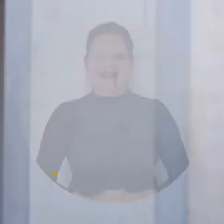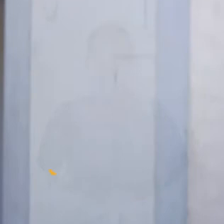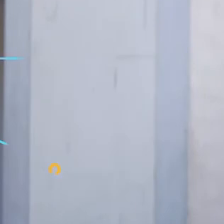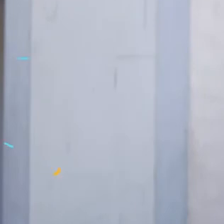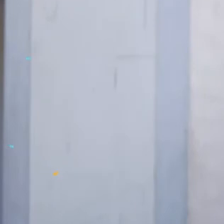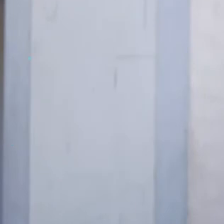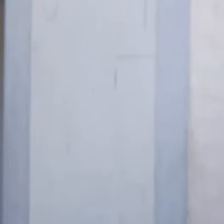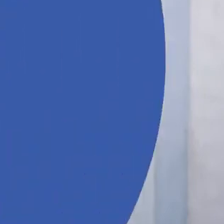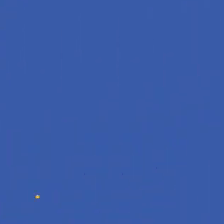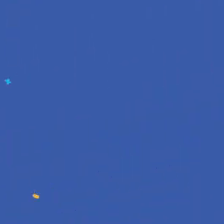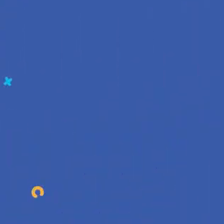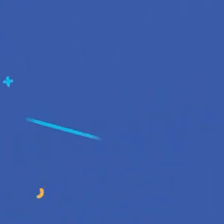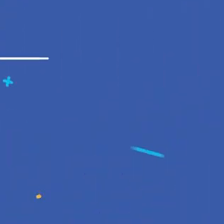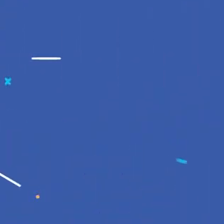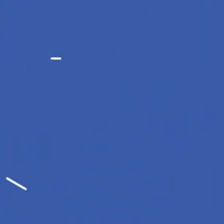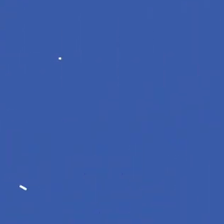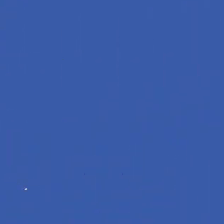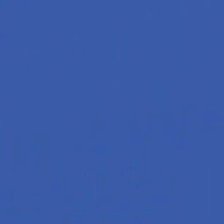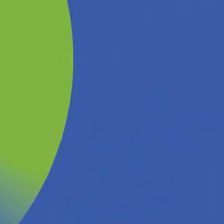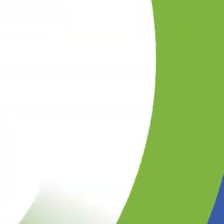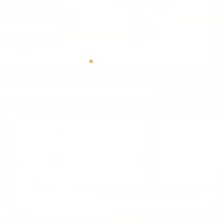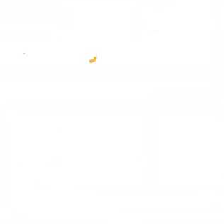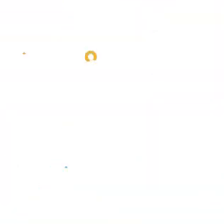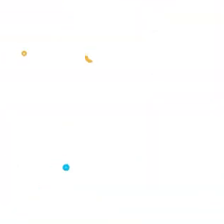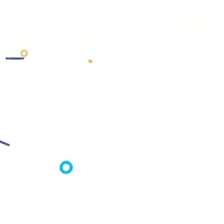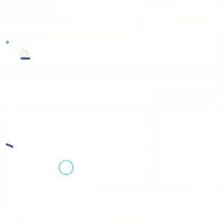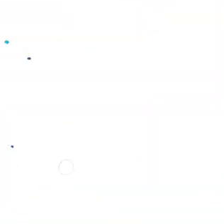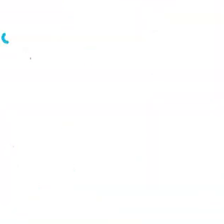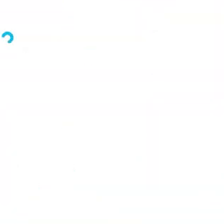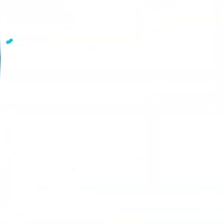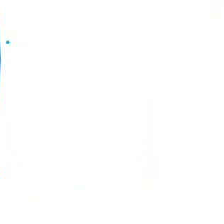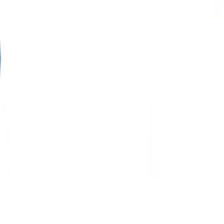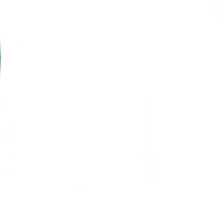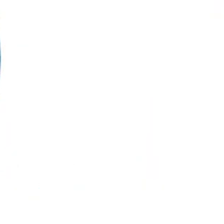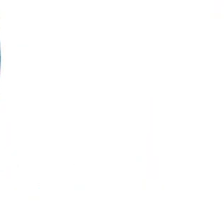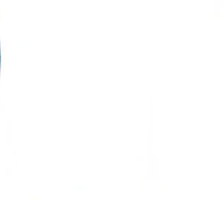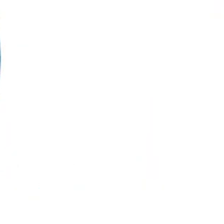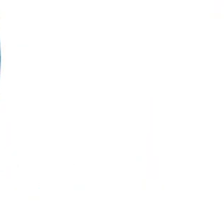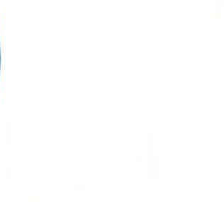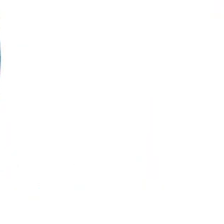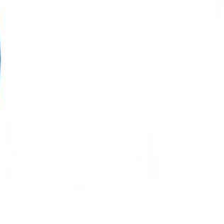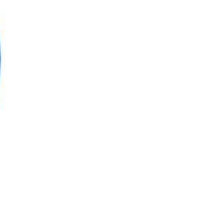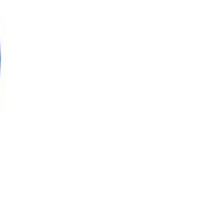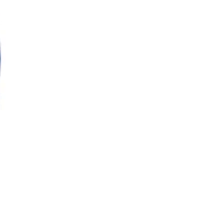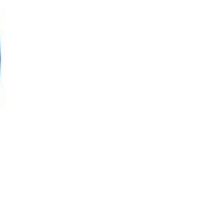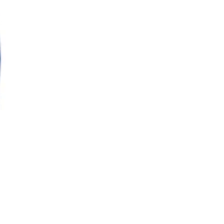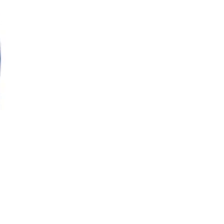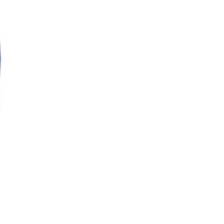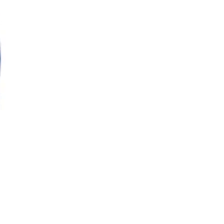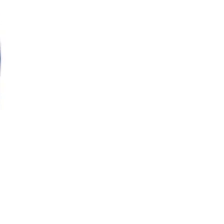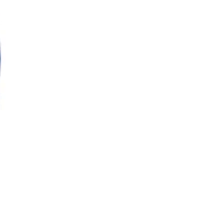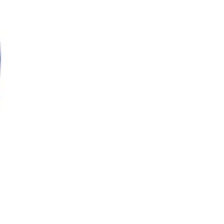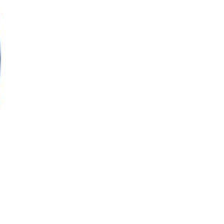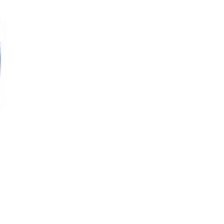conocimiento, con las mismas alegrías. Universidad del Magdalena, aún más incluyente e innovadora.